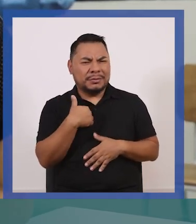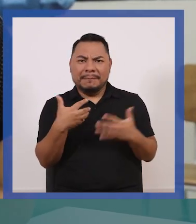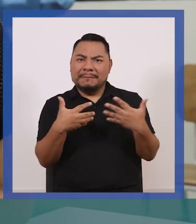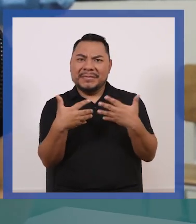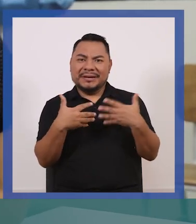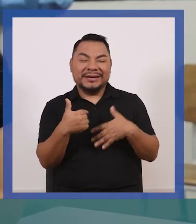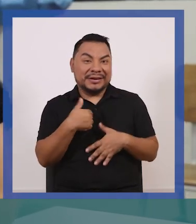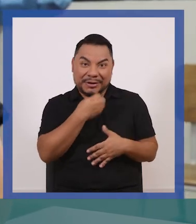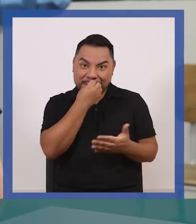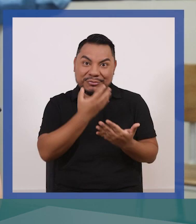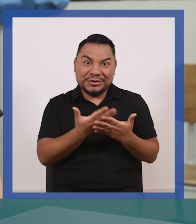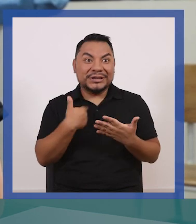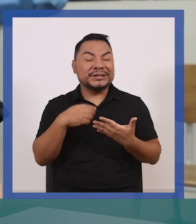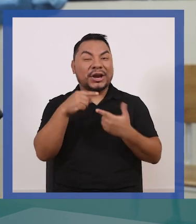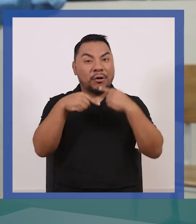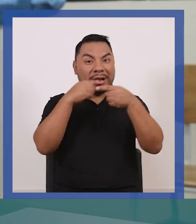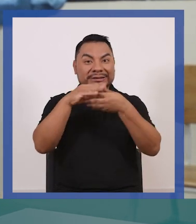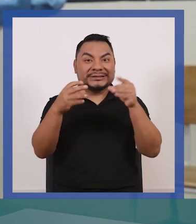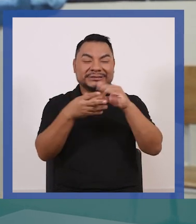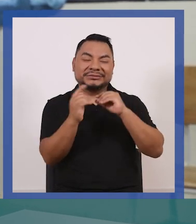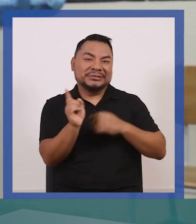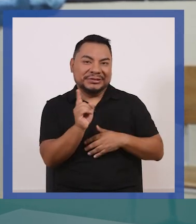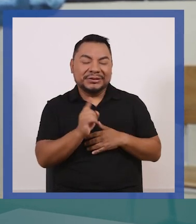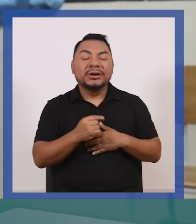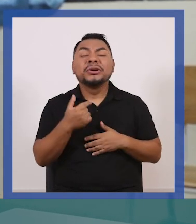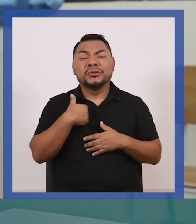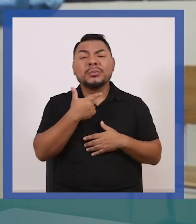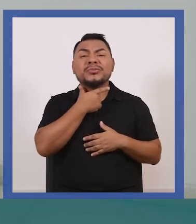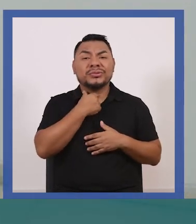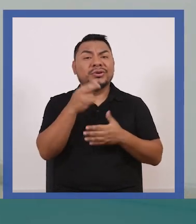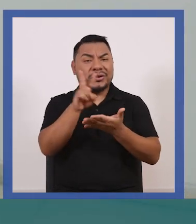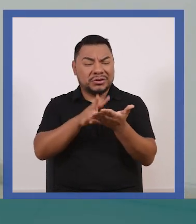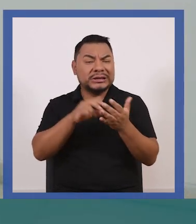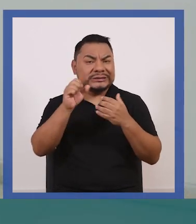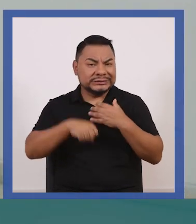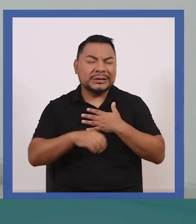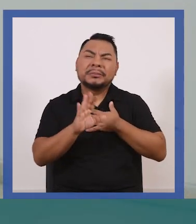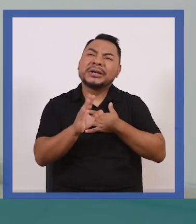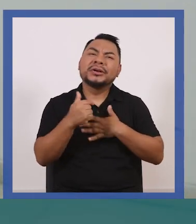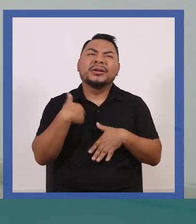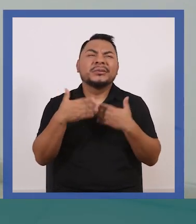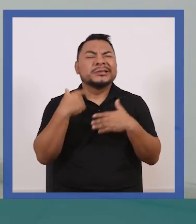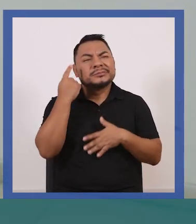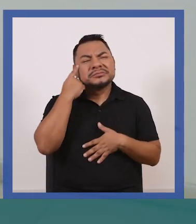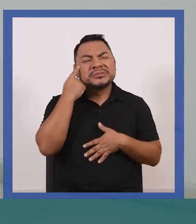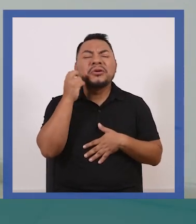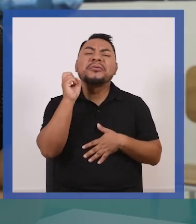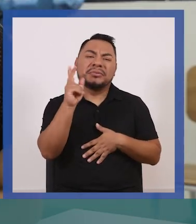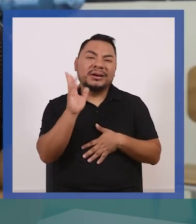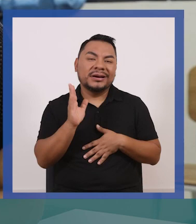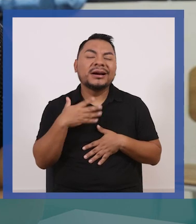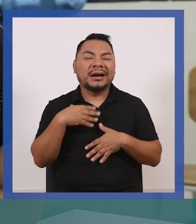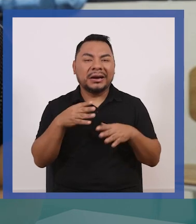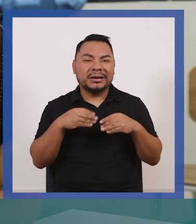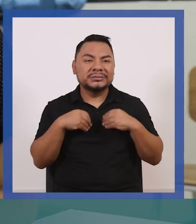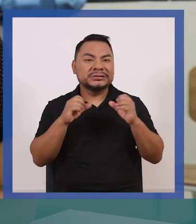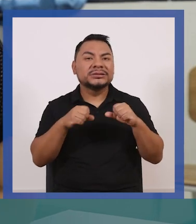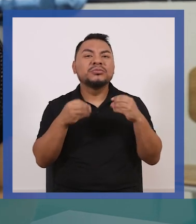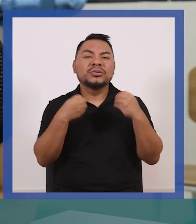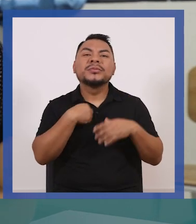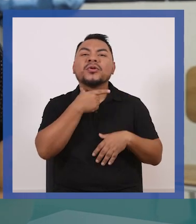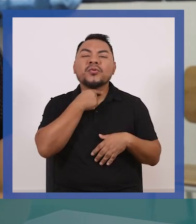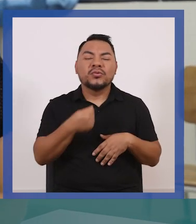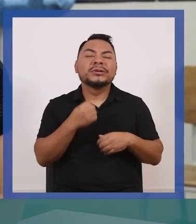miedo porque yo no soy tan buena para la historia, me gusta leer mucho y dije, vamos, porque me gusta trabajar con